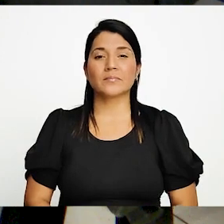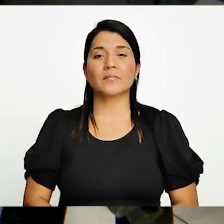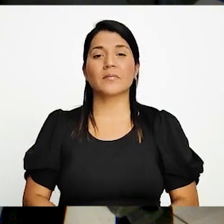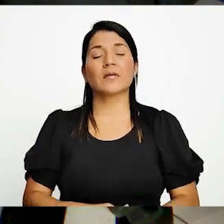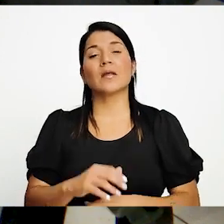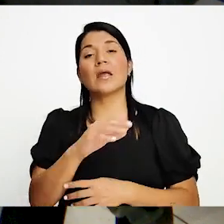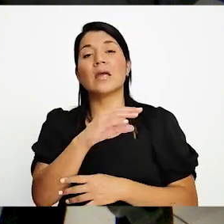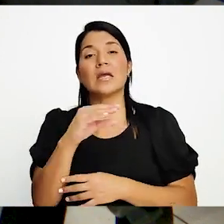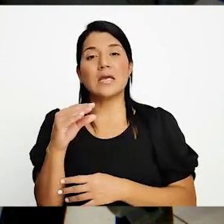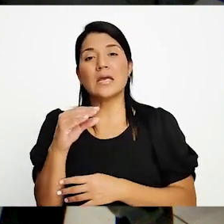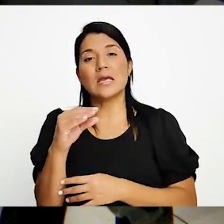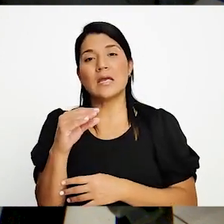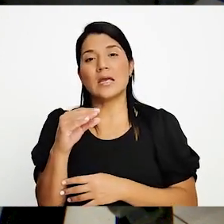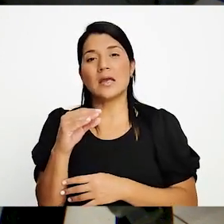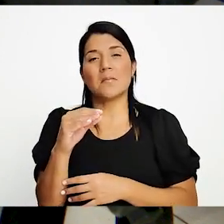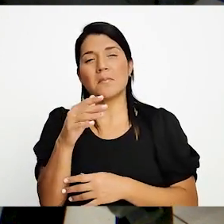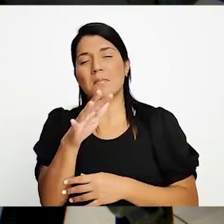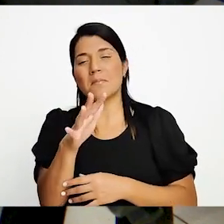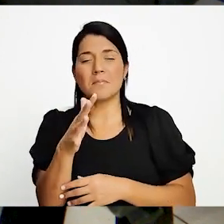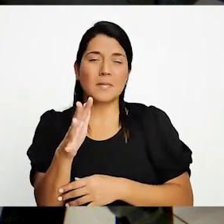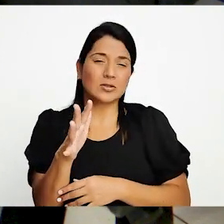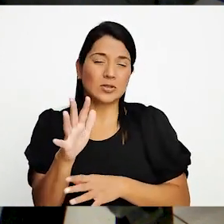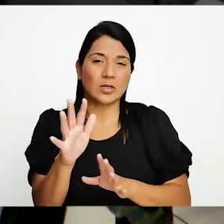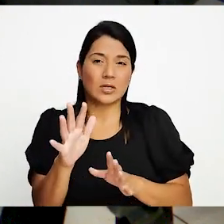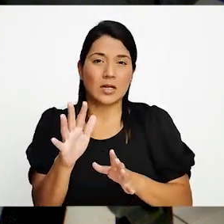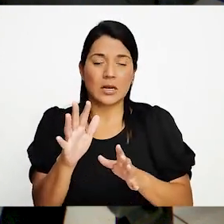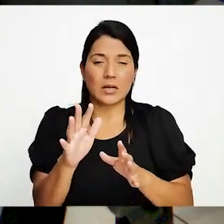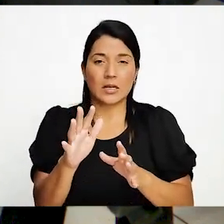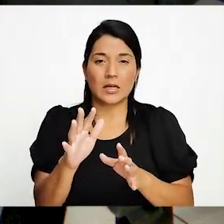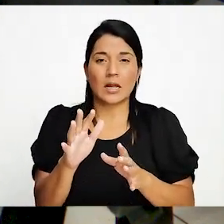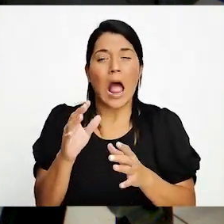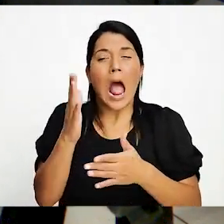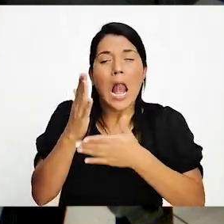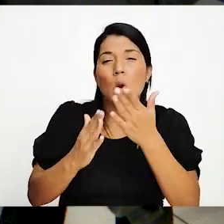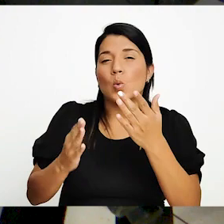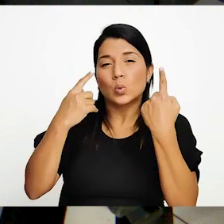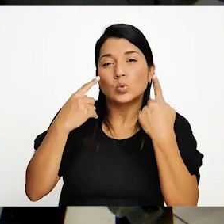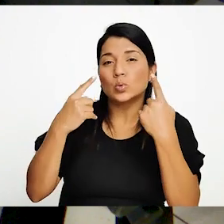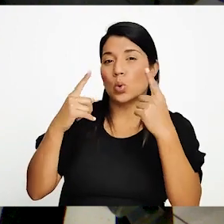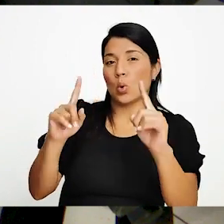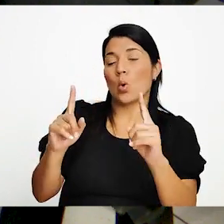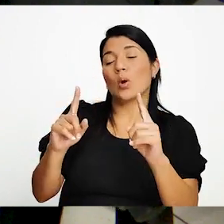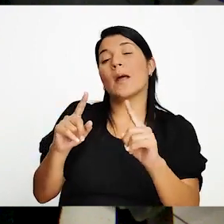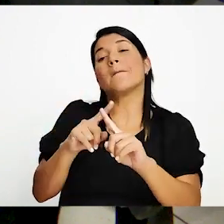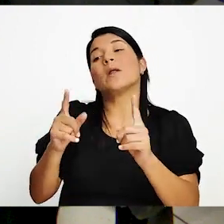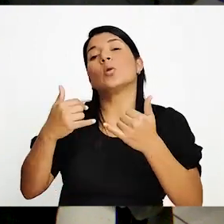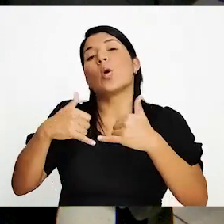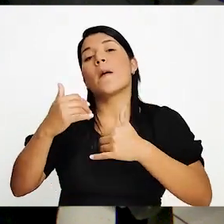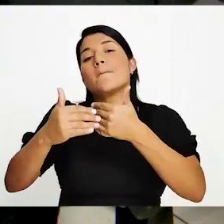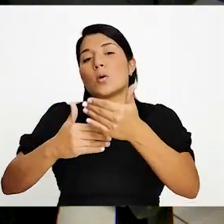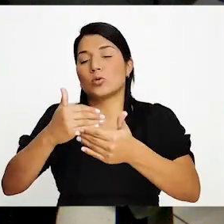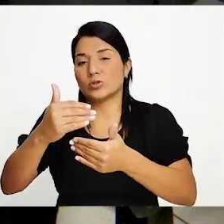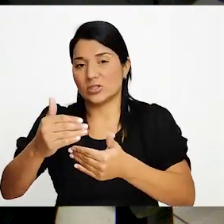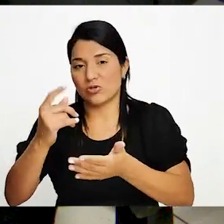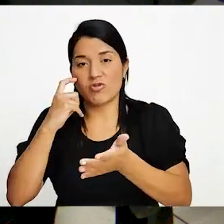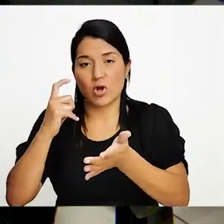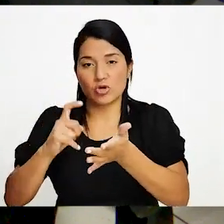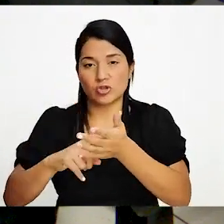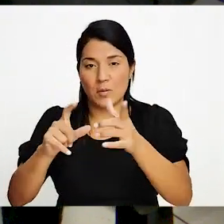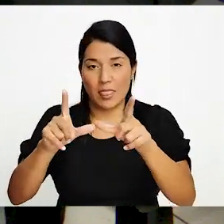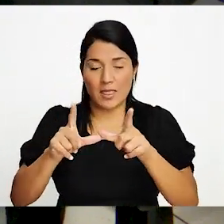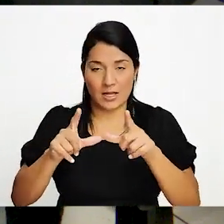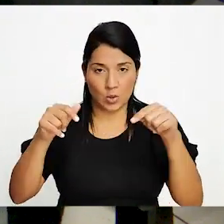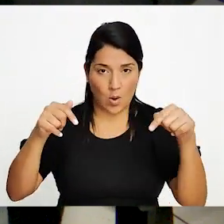dos más en los que no llegan a porcentajes que se consideran para el reconocimiento. Pero eso fue más que todo una